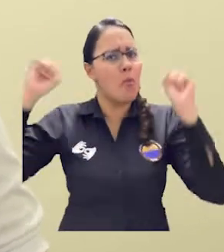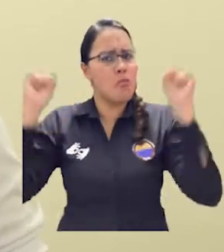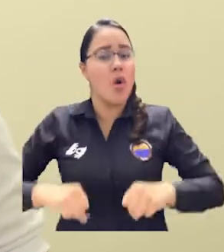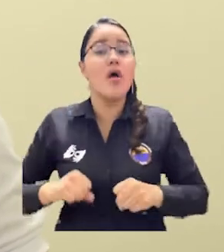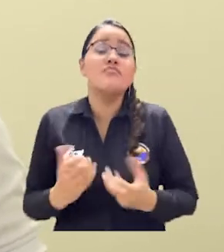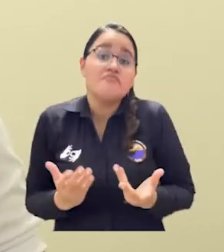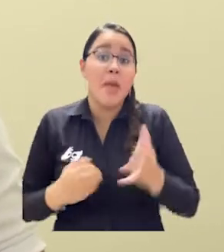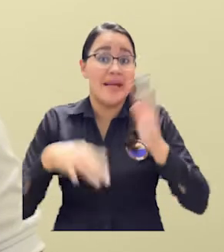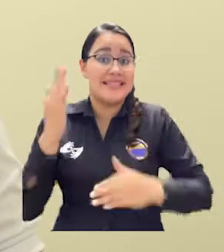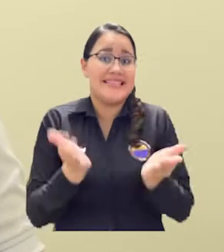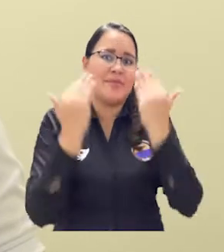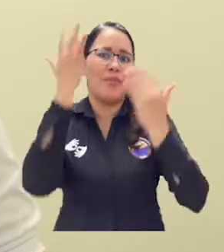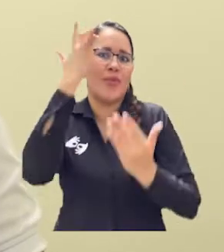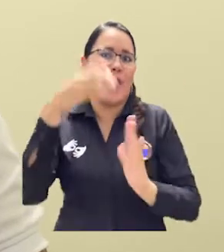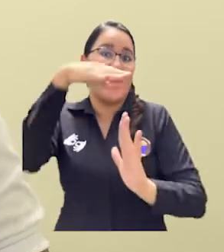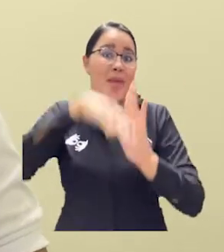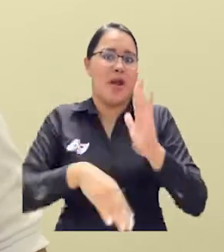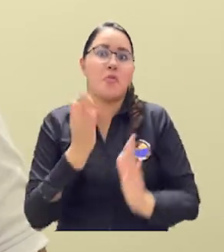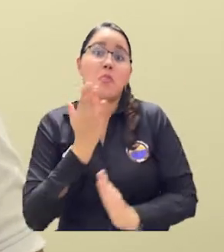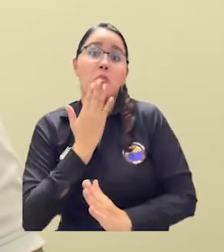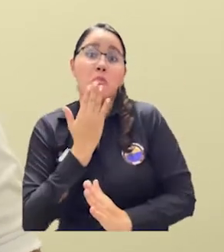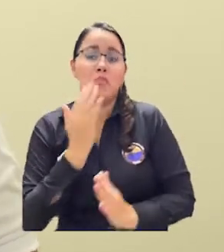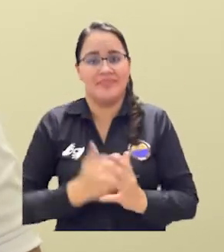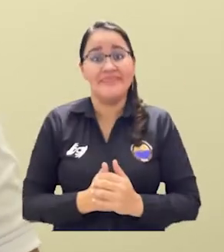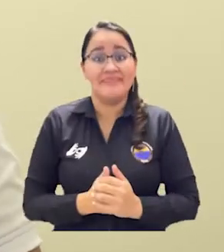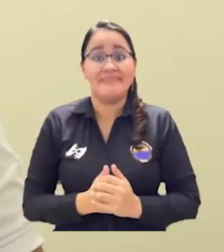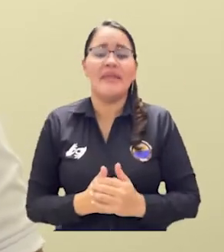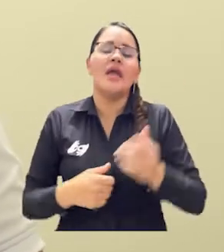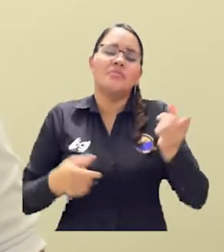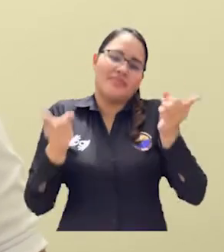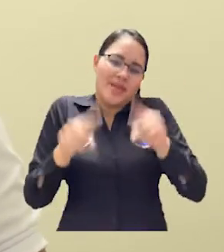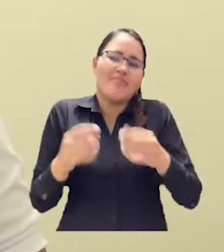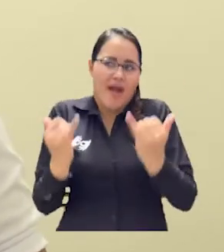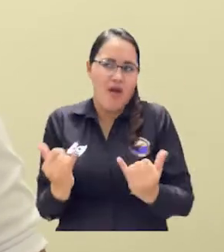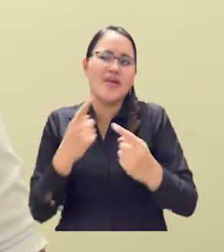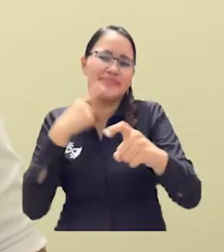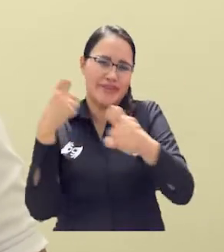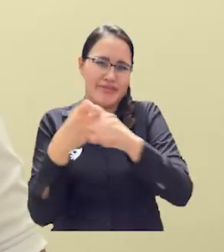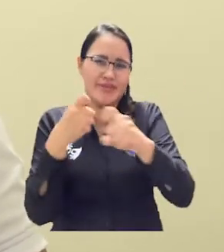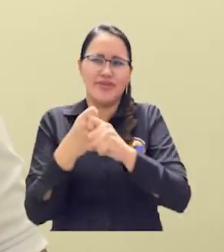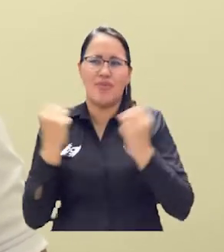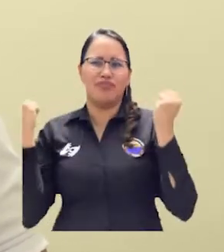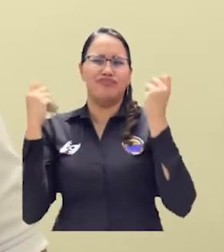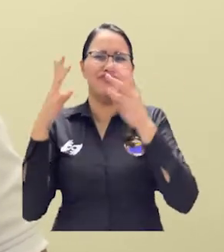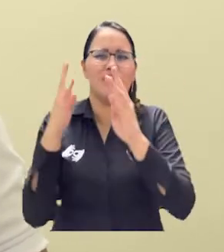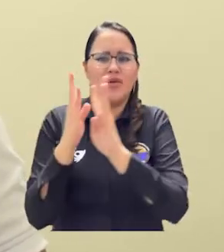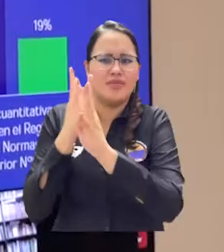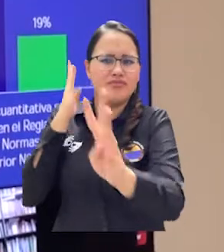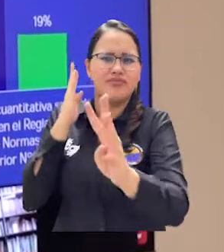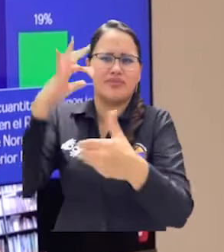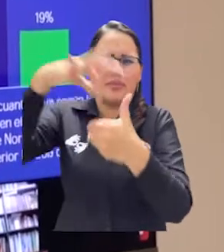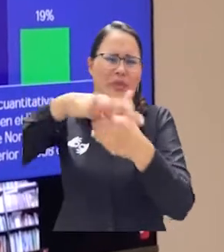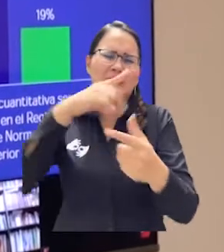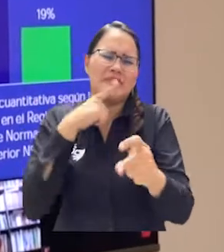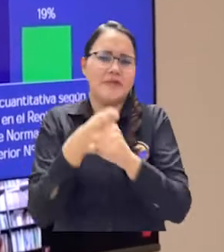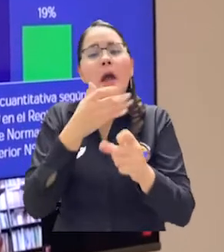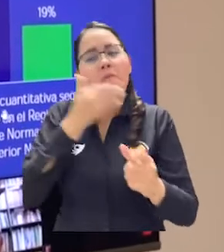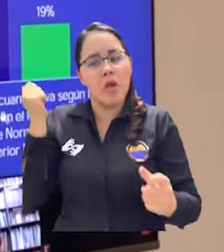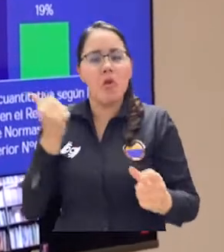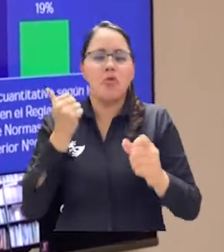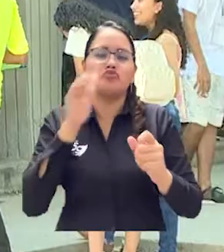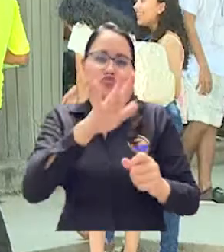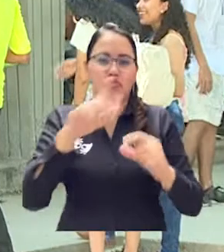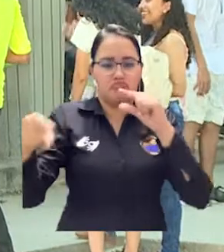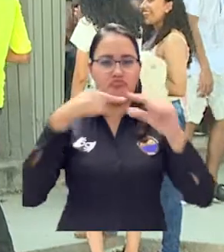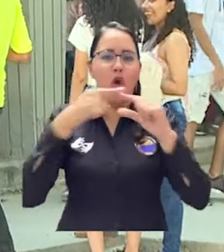costos en este proceso y sumado a eso la coyuntura que se vive en el país por temas de la pandemia. El acuerdo superior